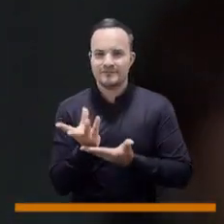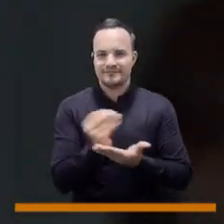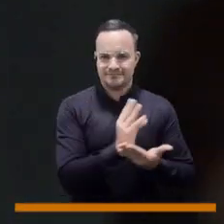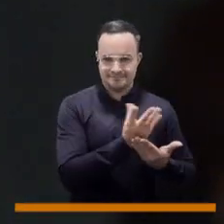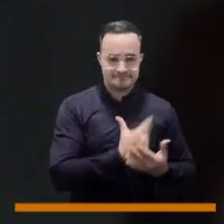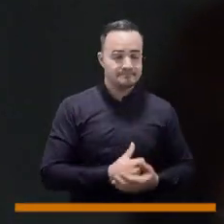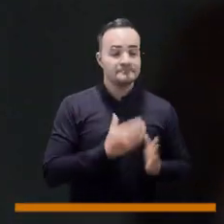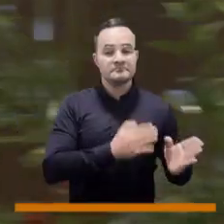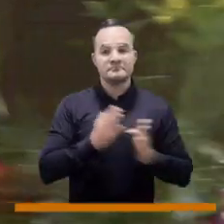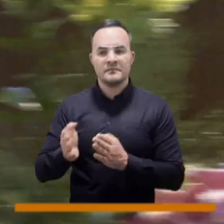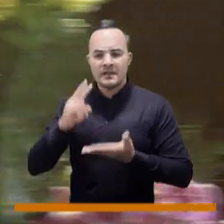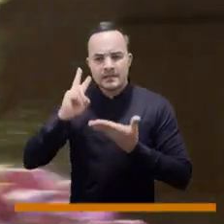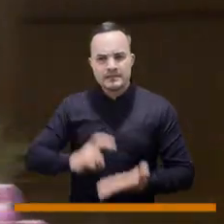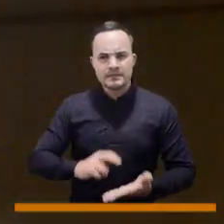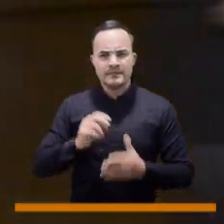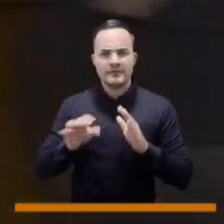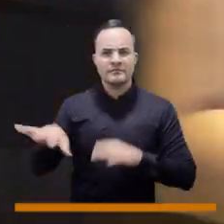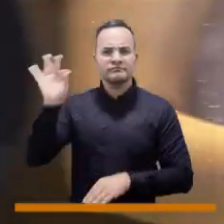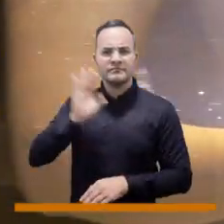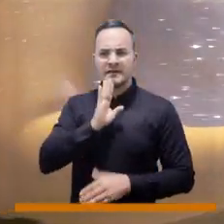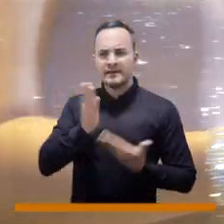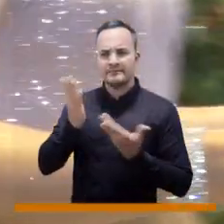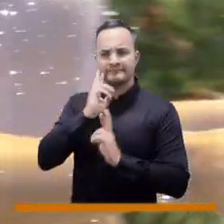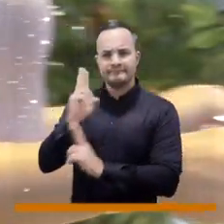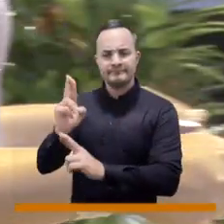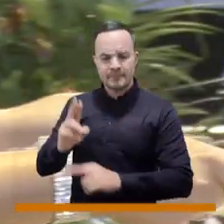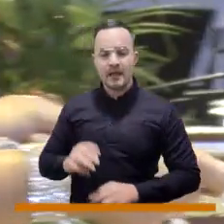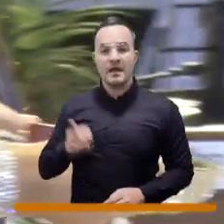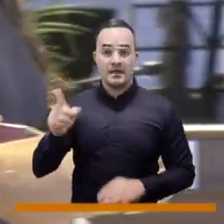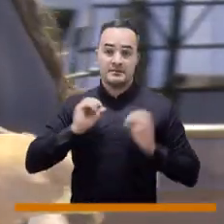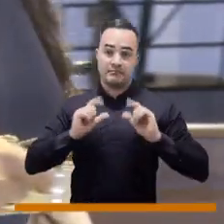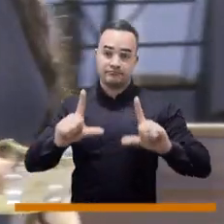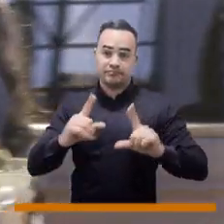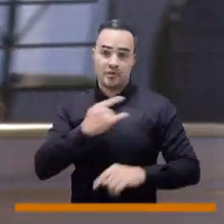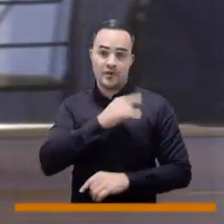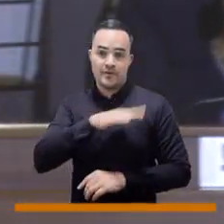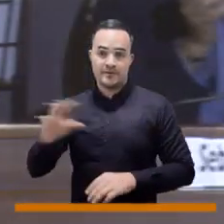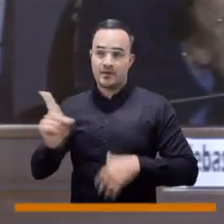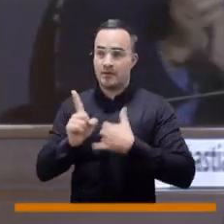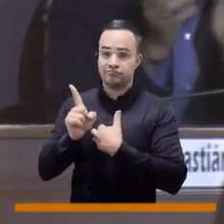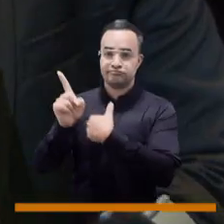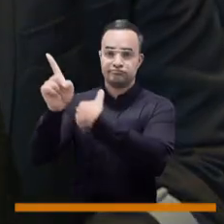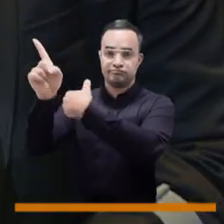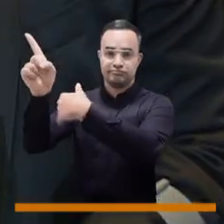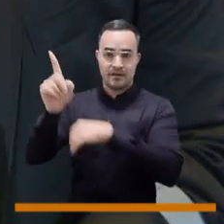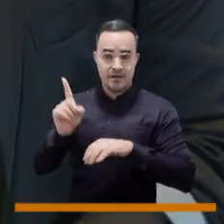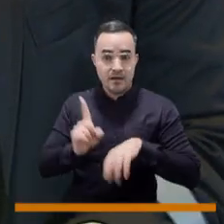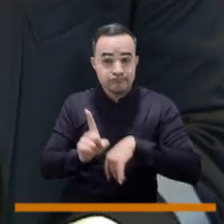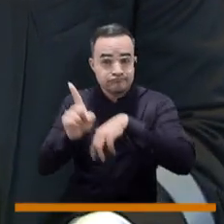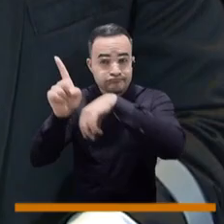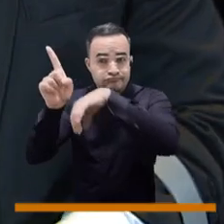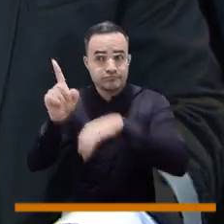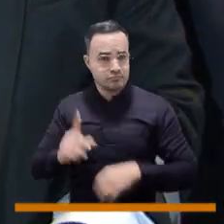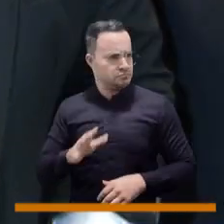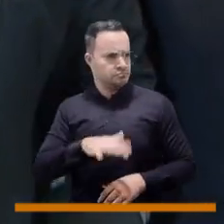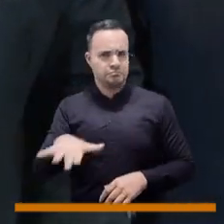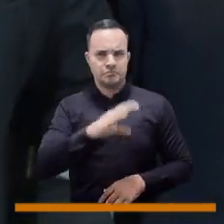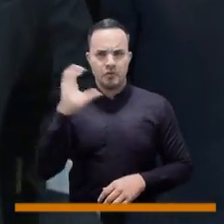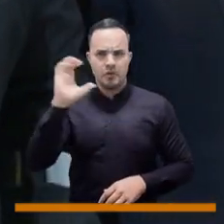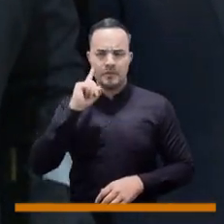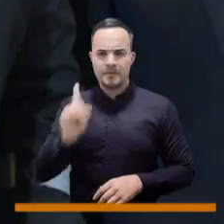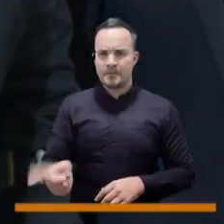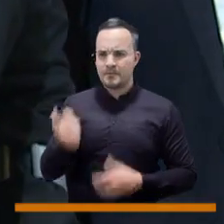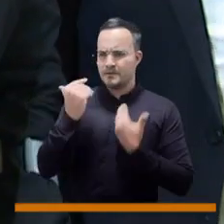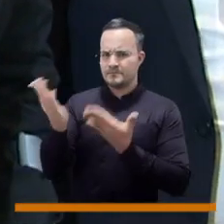Mérito científico para la ingeniera aeroespacial graduada de la Universidad de Antioquia, la primera profesional de ese ramo en el